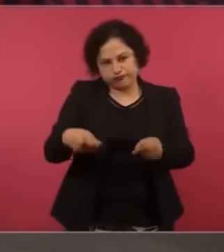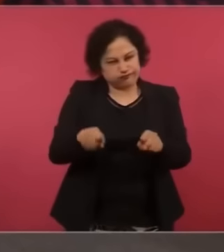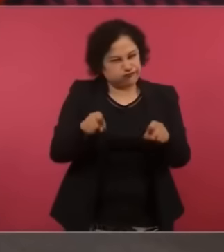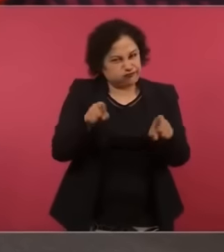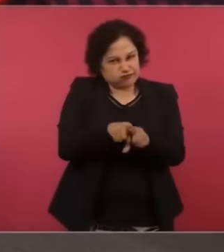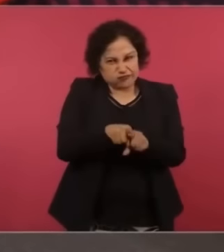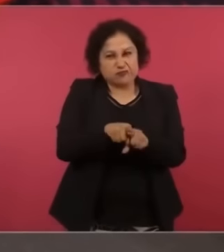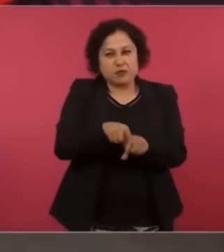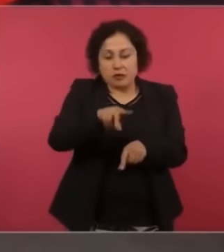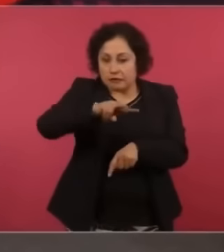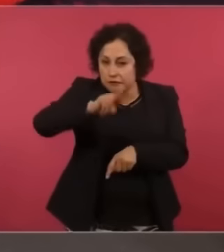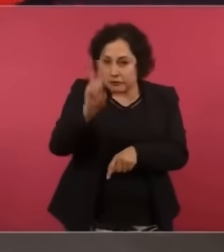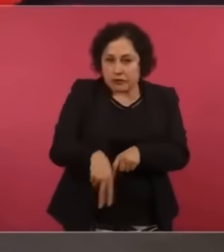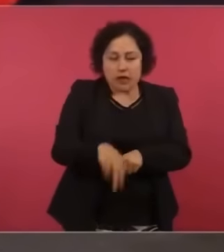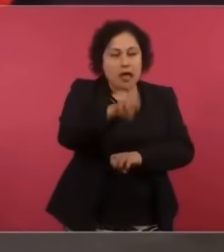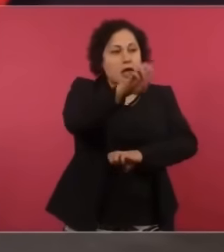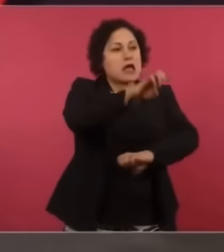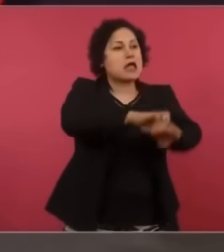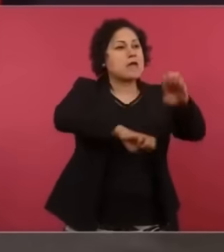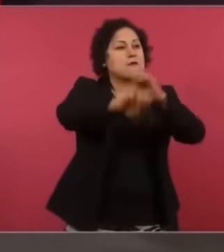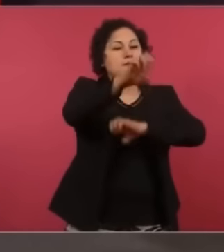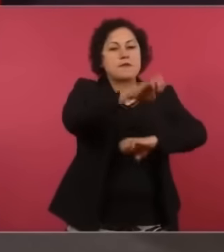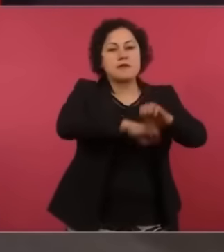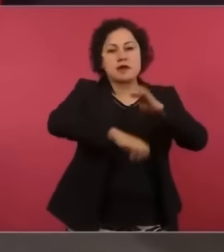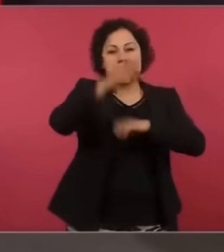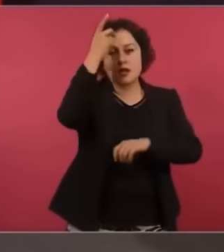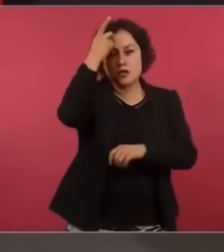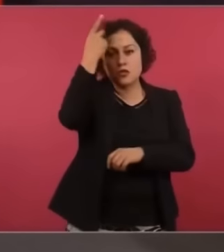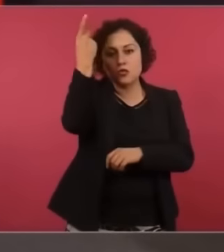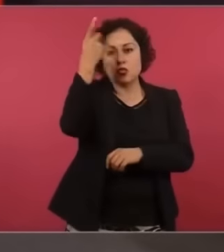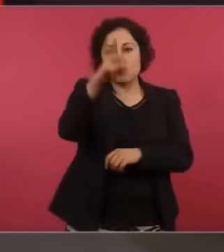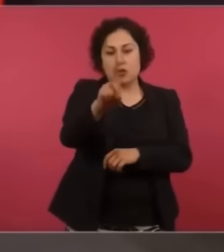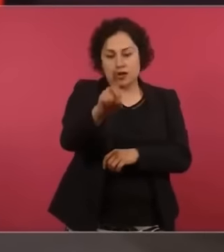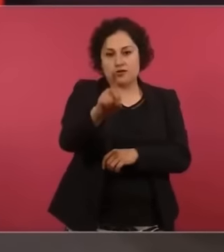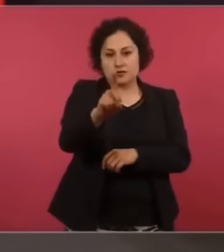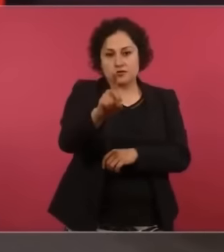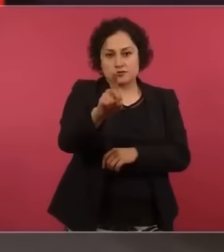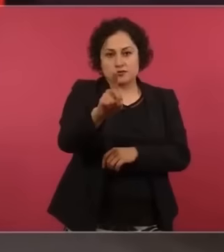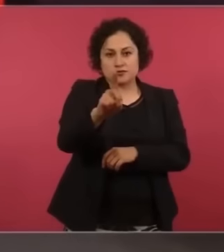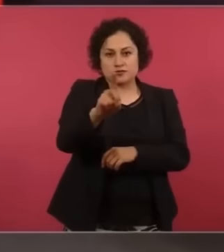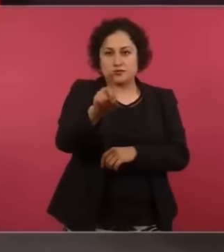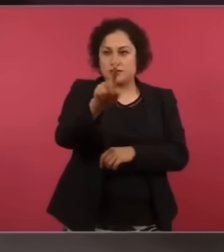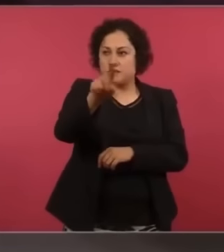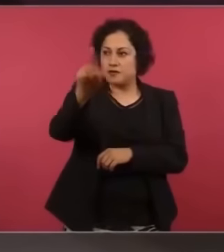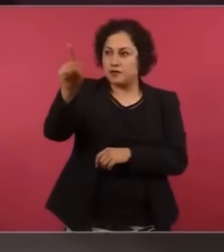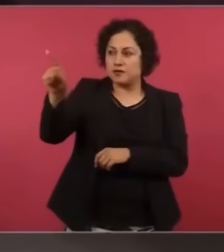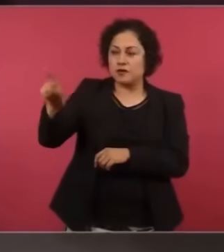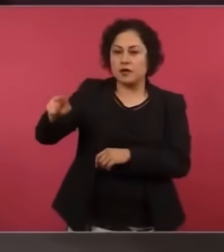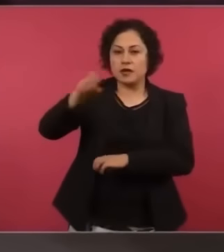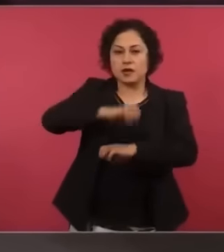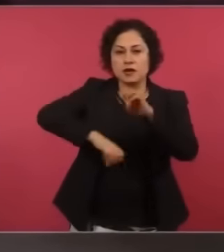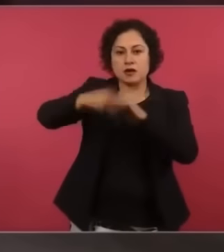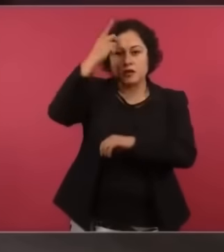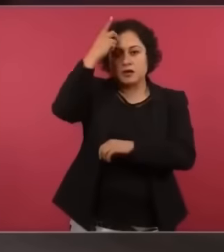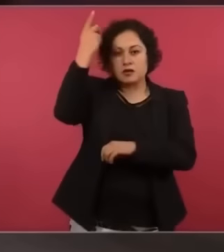empresarios, yo creo que en un acto de humanismo